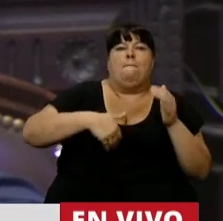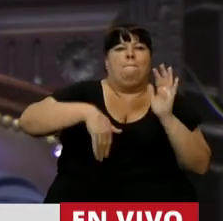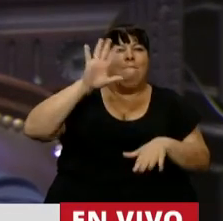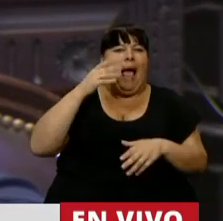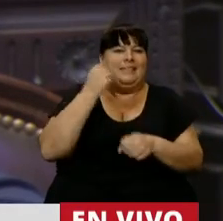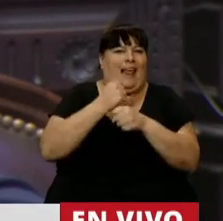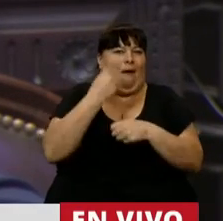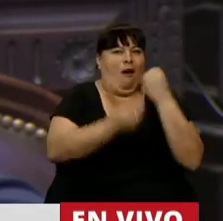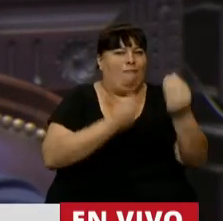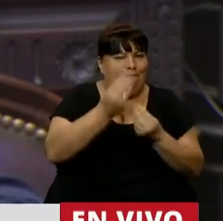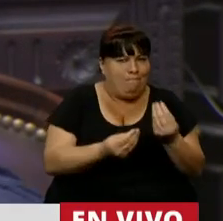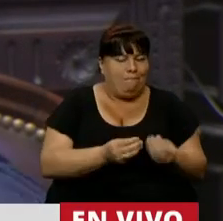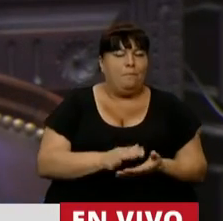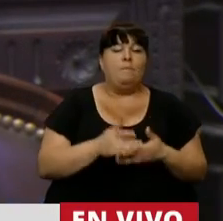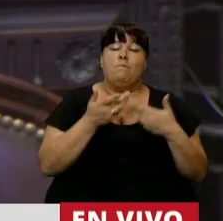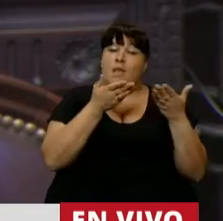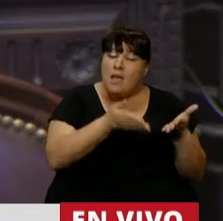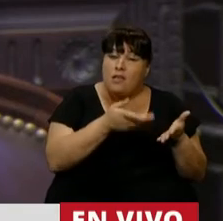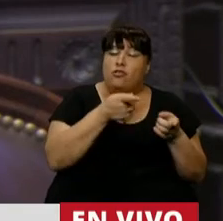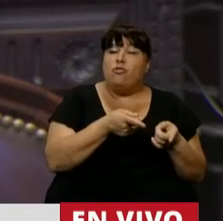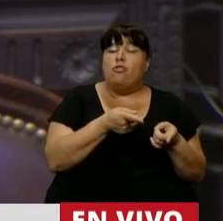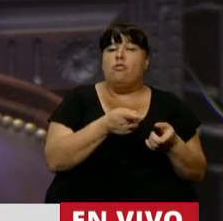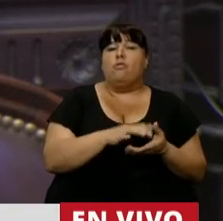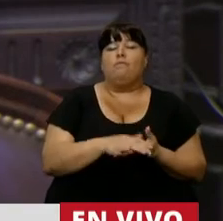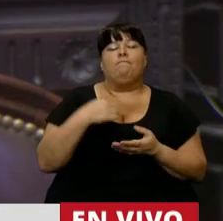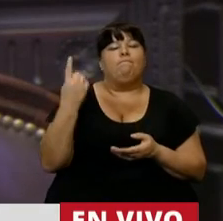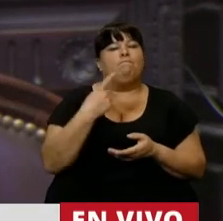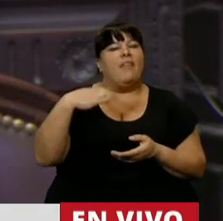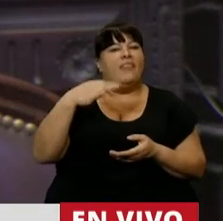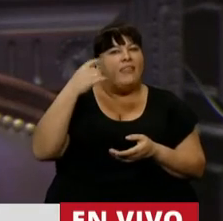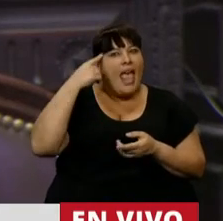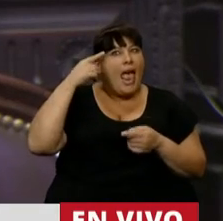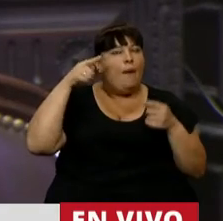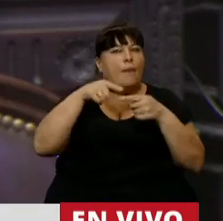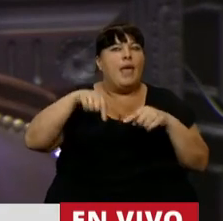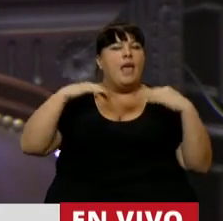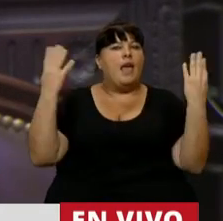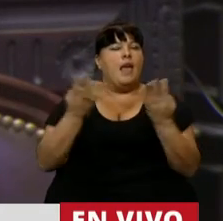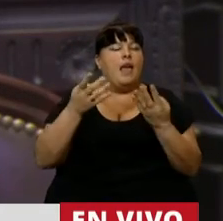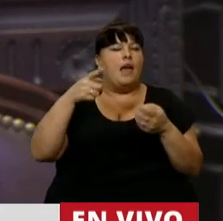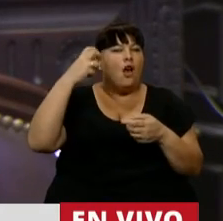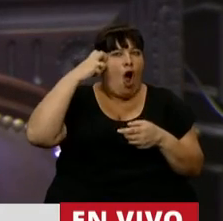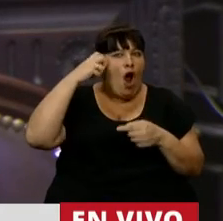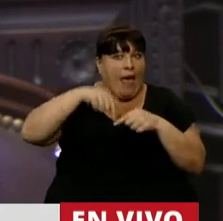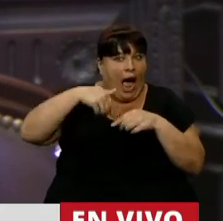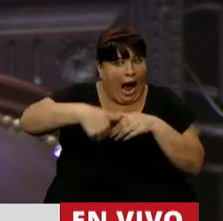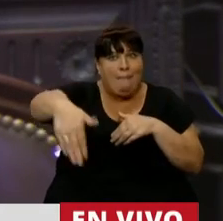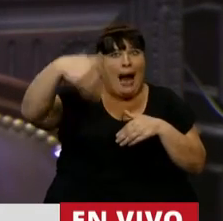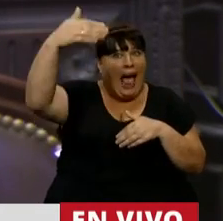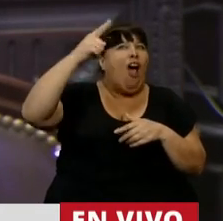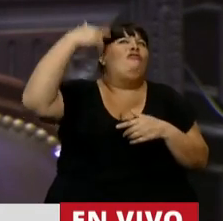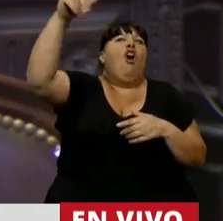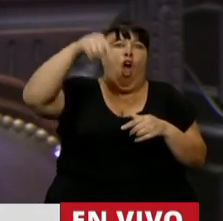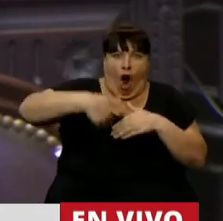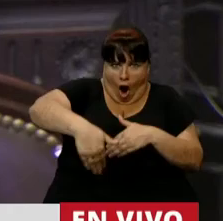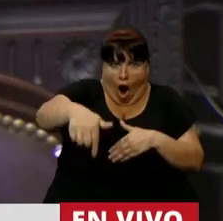fuerza de trabajo. En ese sentido es que lo que tenemos que encarar desde este Congreso en estos próximos años y no dejarlo para